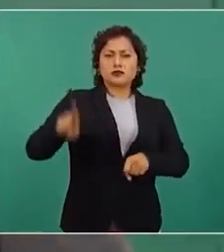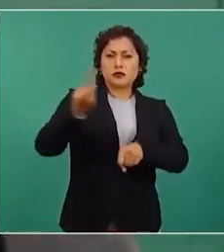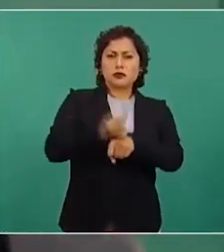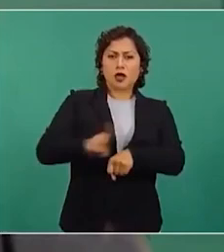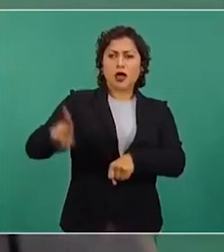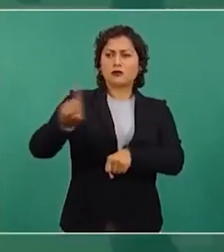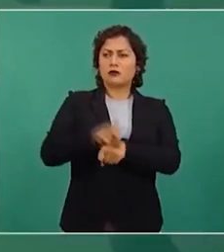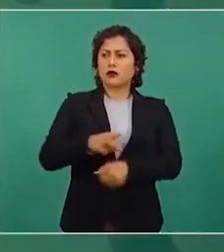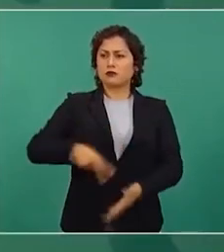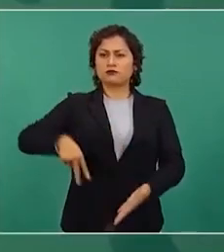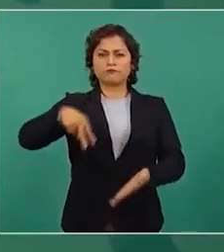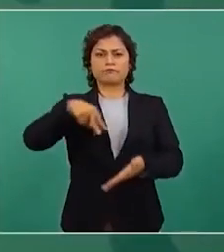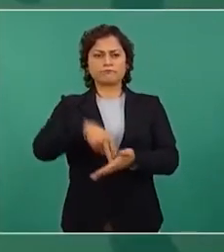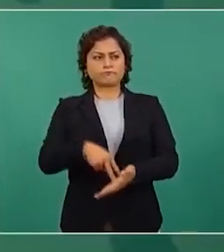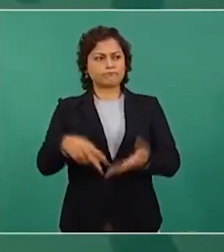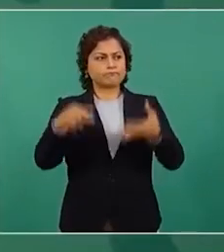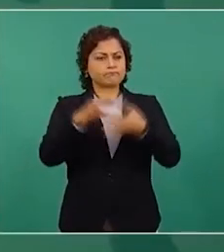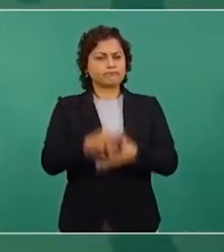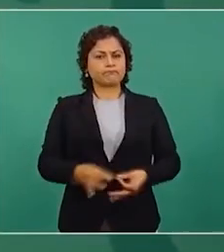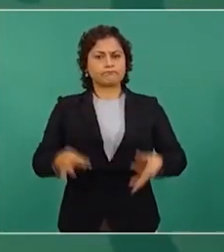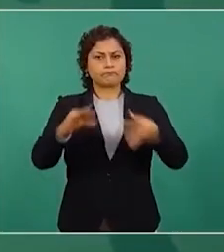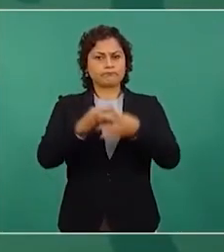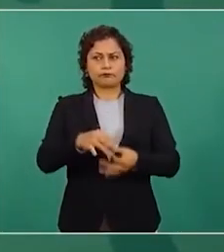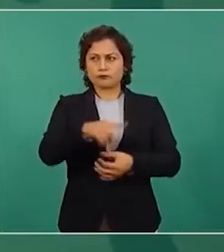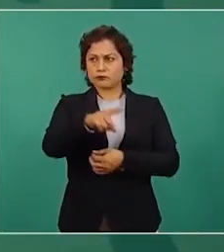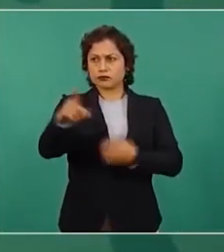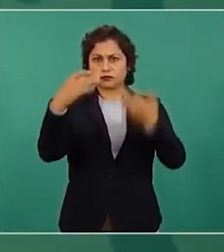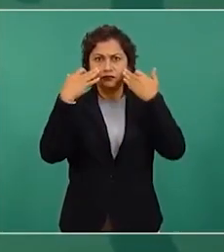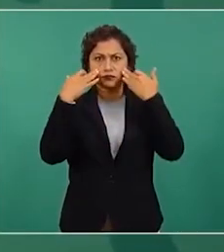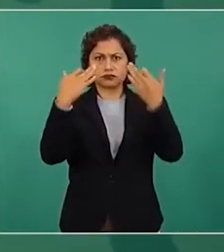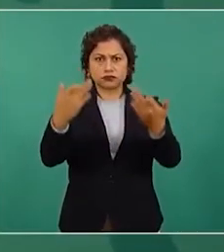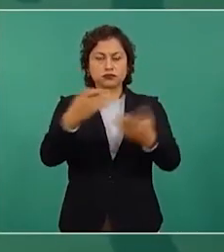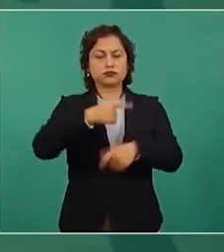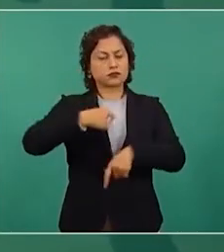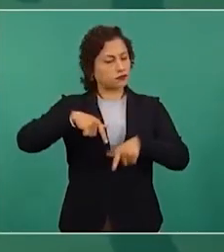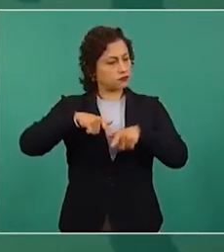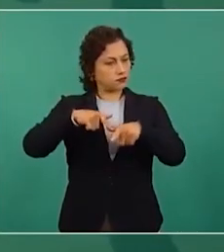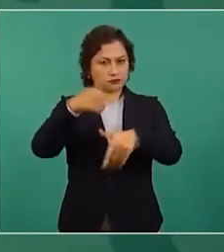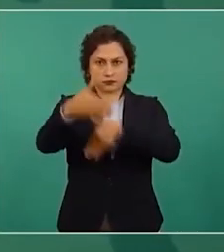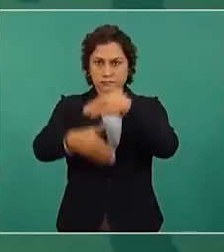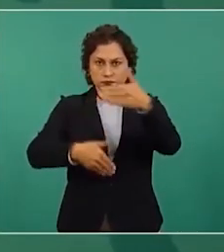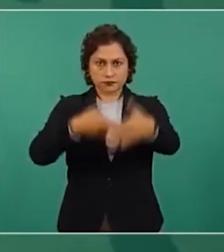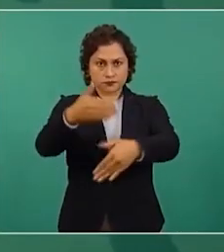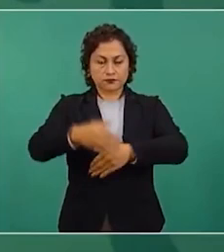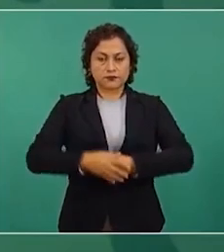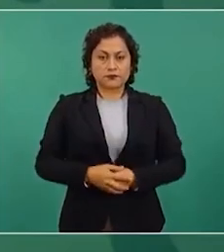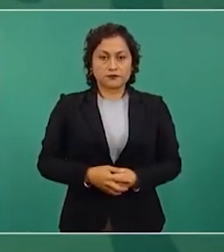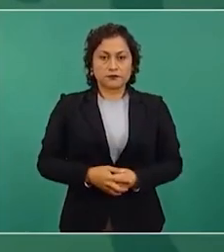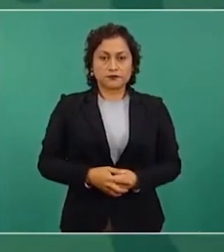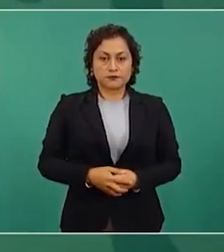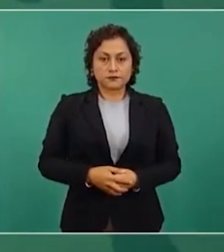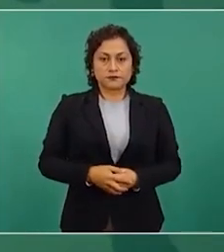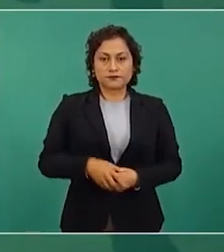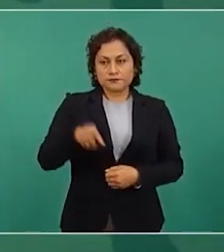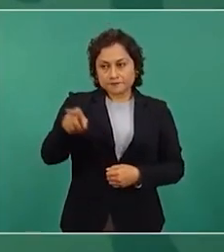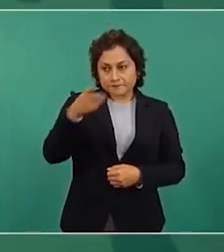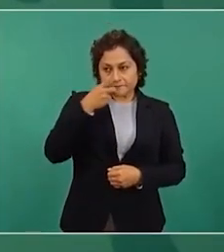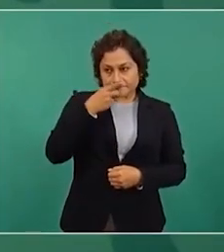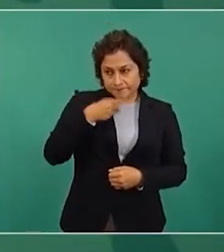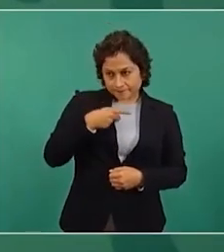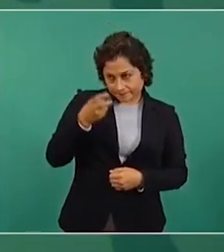aquí y lo vamos a seguir haciendo ese organismo que mencionó